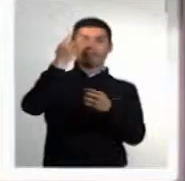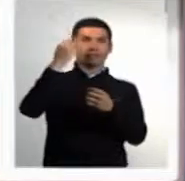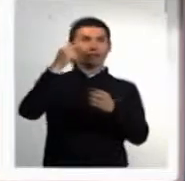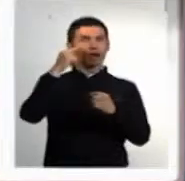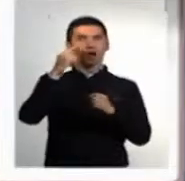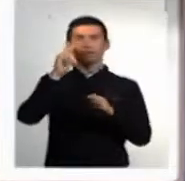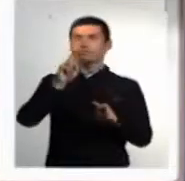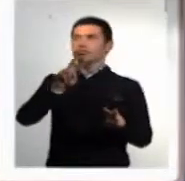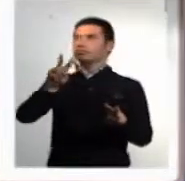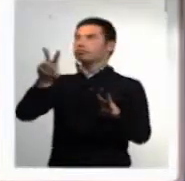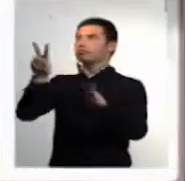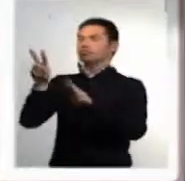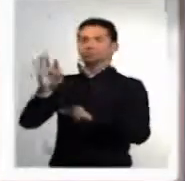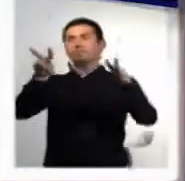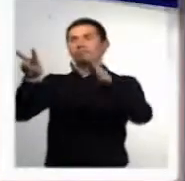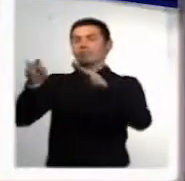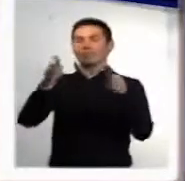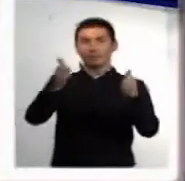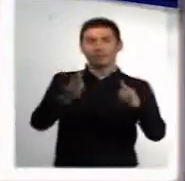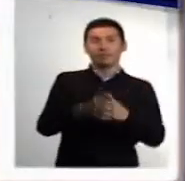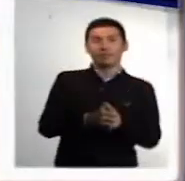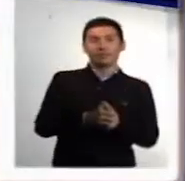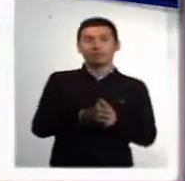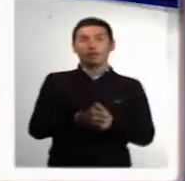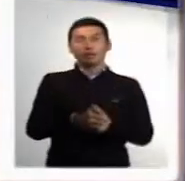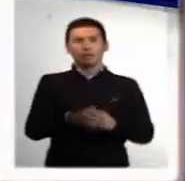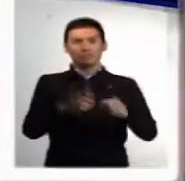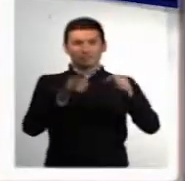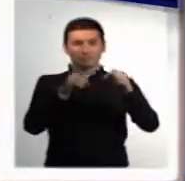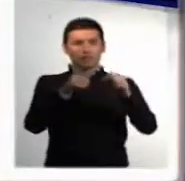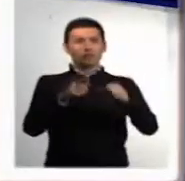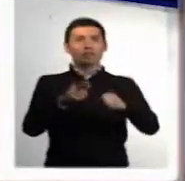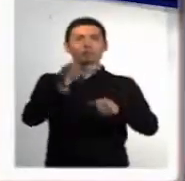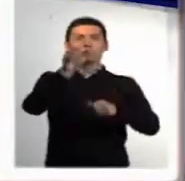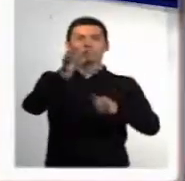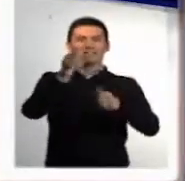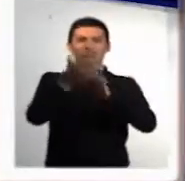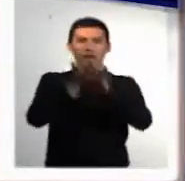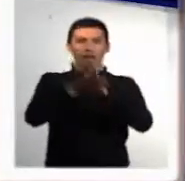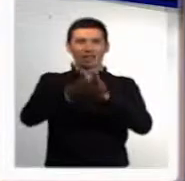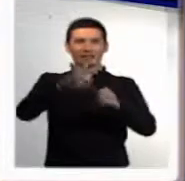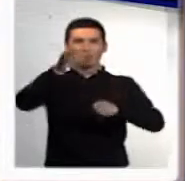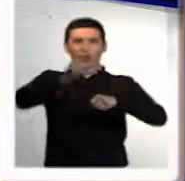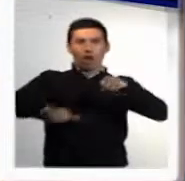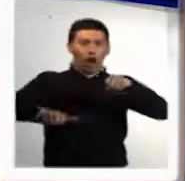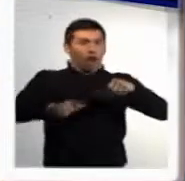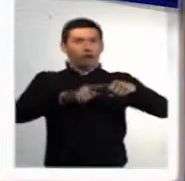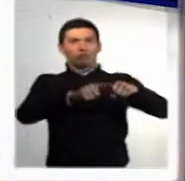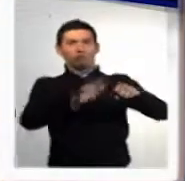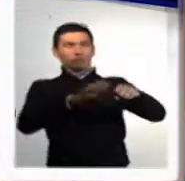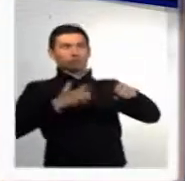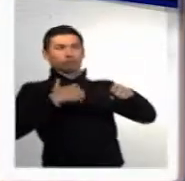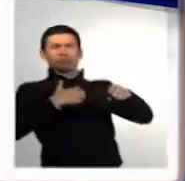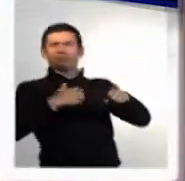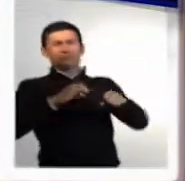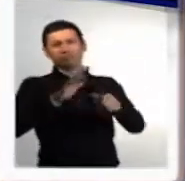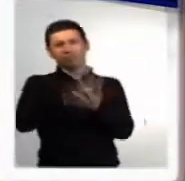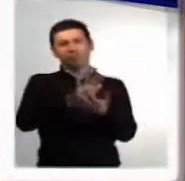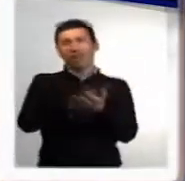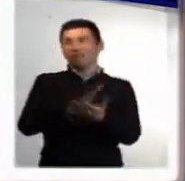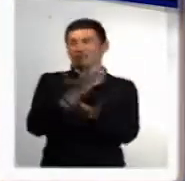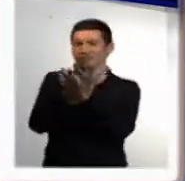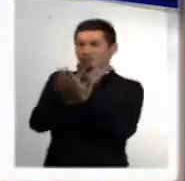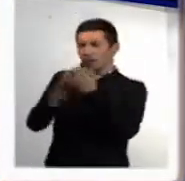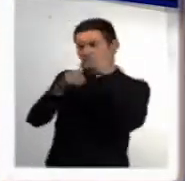que el niño pueda volver a ver. Como siempre, la palabra cirugía asusta, ¿verdad? Pero la ciencia ha evolucionado